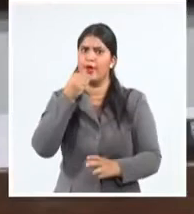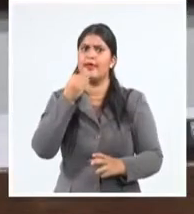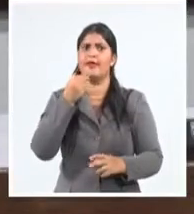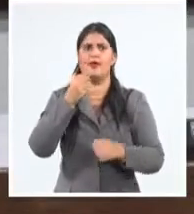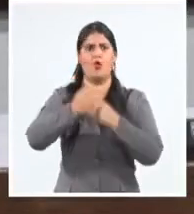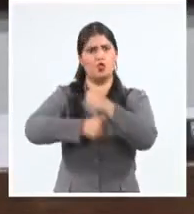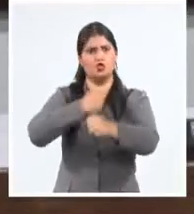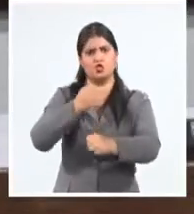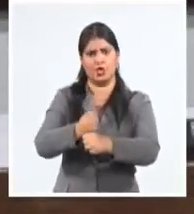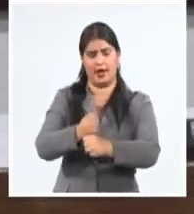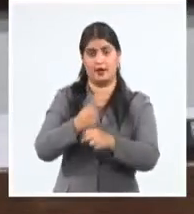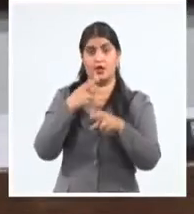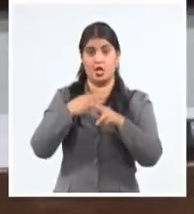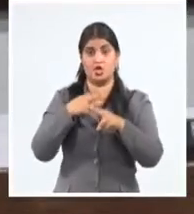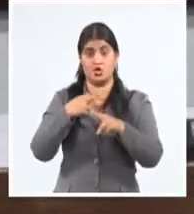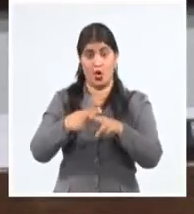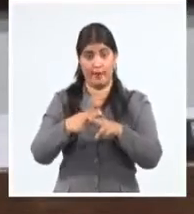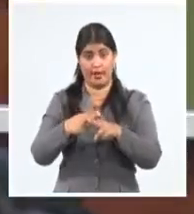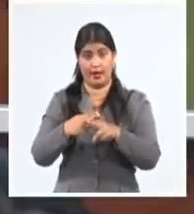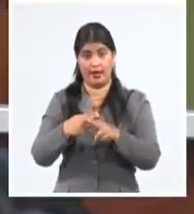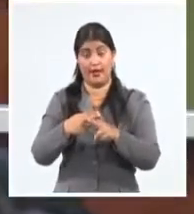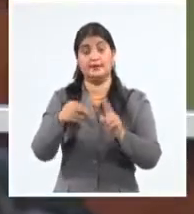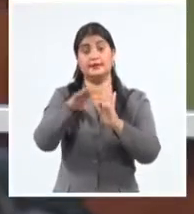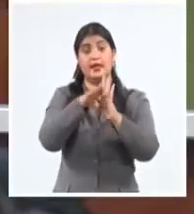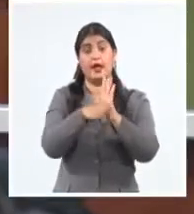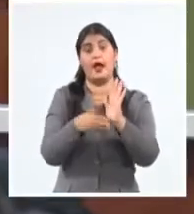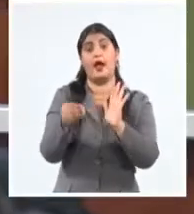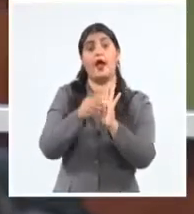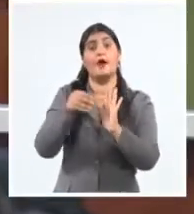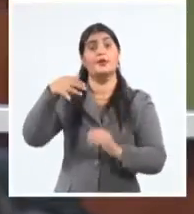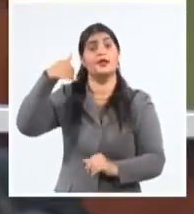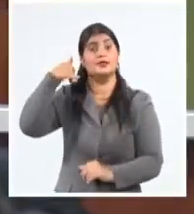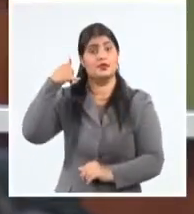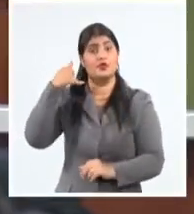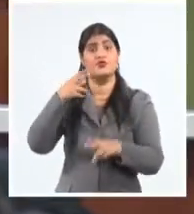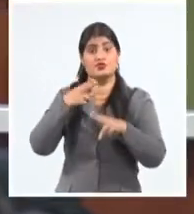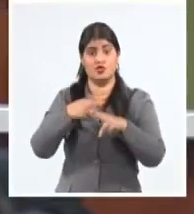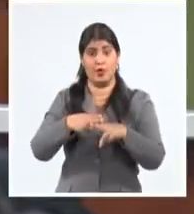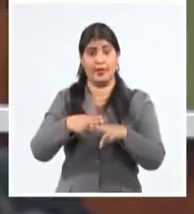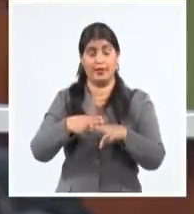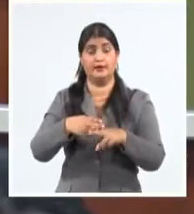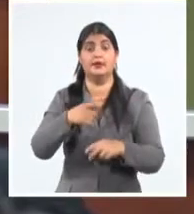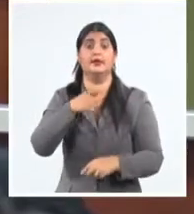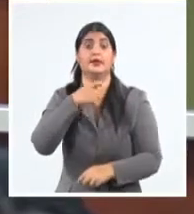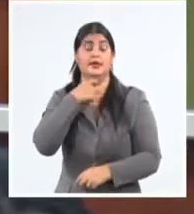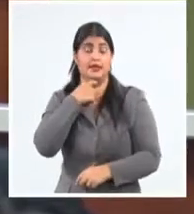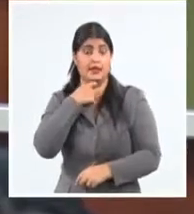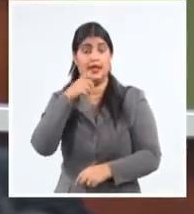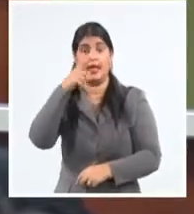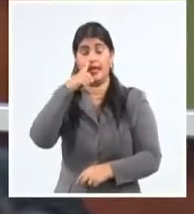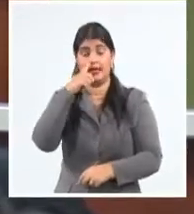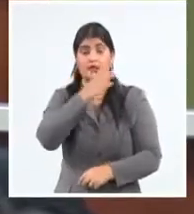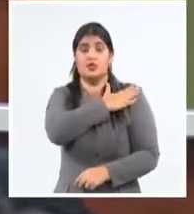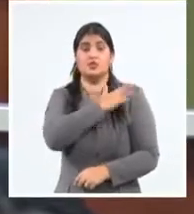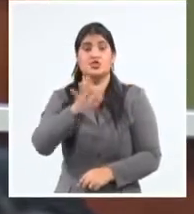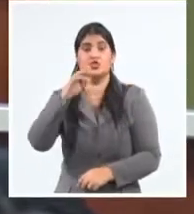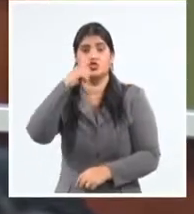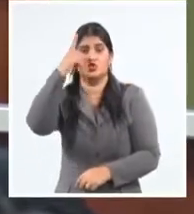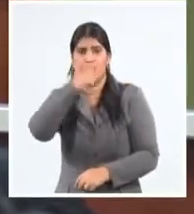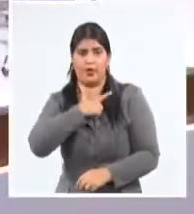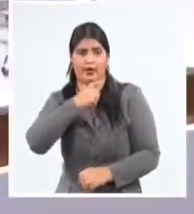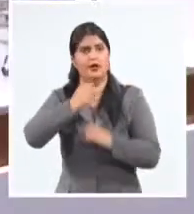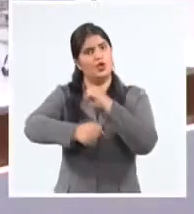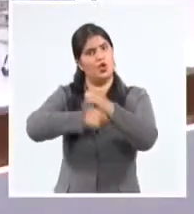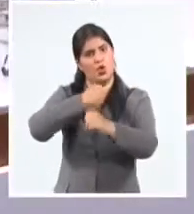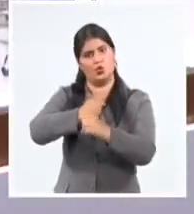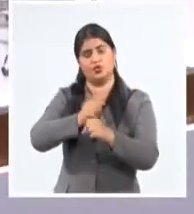explicarle y cuando ven lo que están haciendo dicen, pero llevo tantas horas de colas, si lo podía hacer por un transfermóvil. Es verdad, lo puedes hacer por el transfermóvil, pero no hay conocimiento de